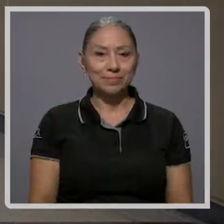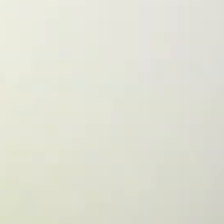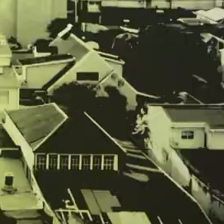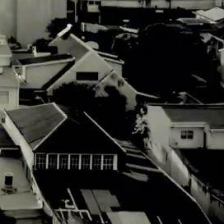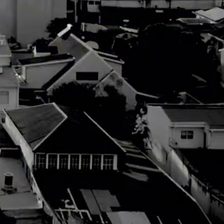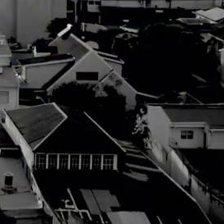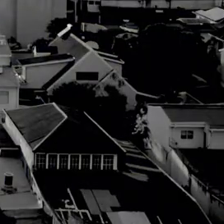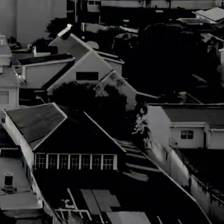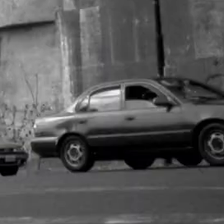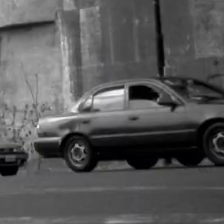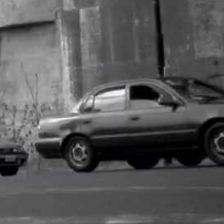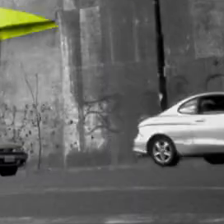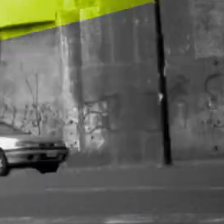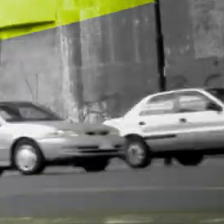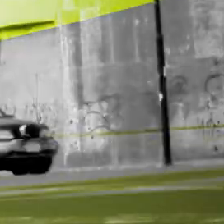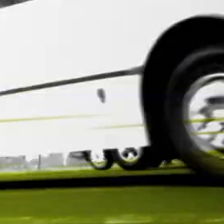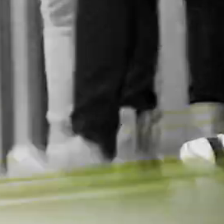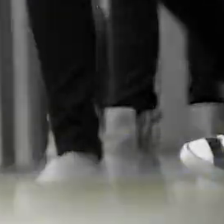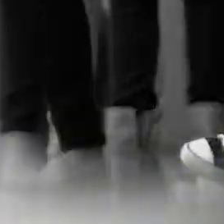SINAM.